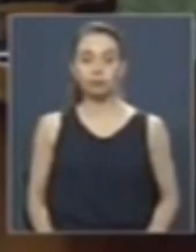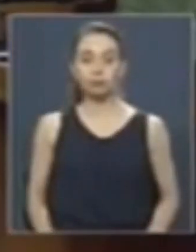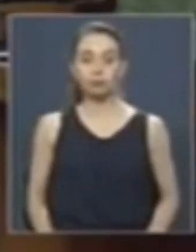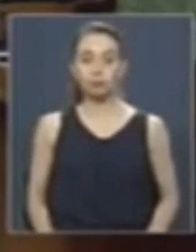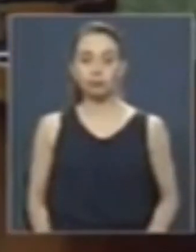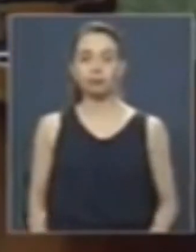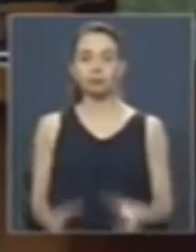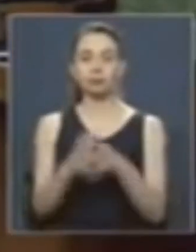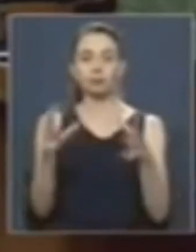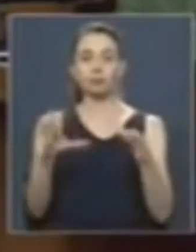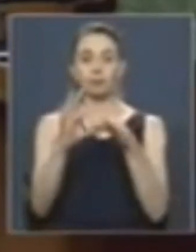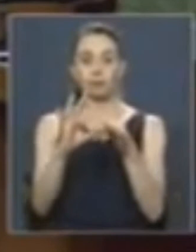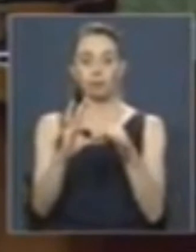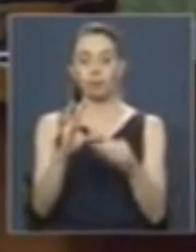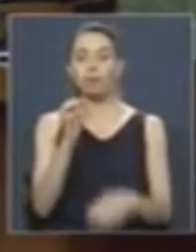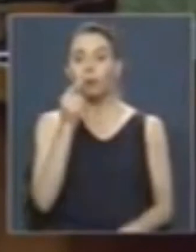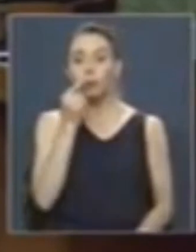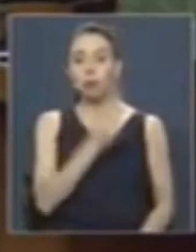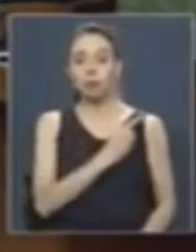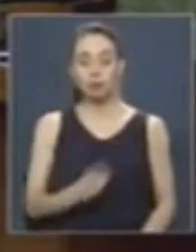Muchas gracias, diputado.